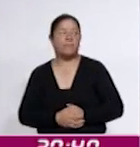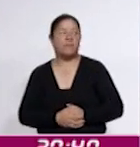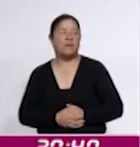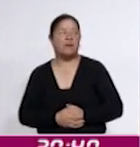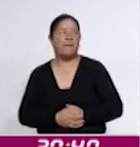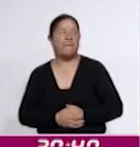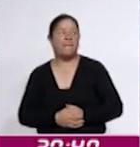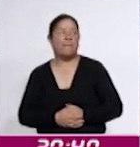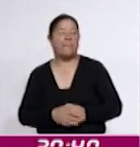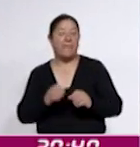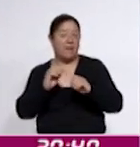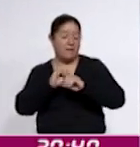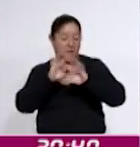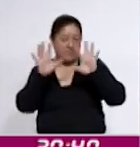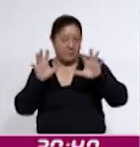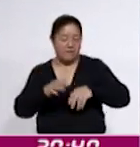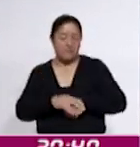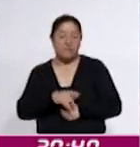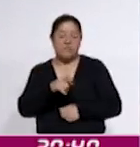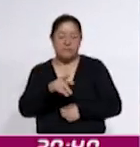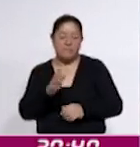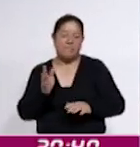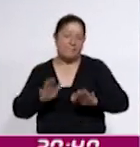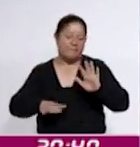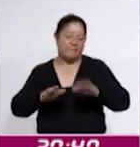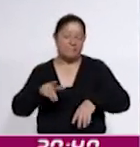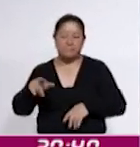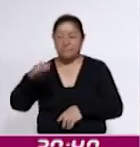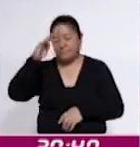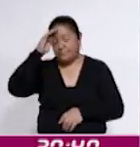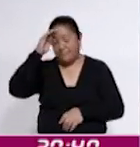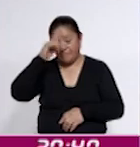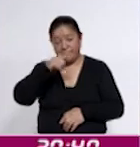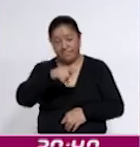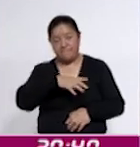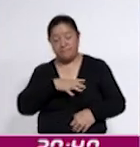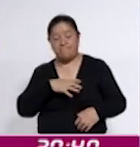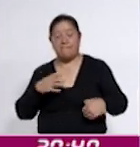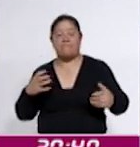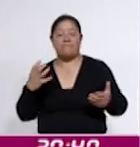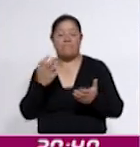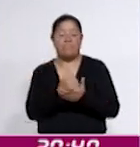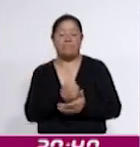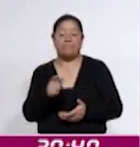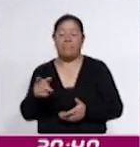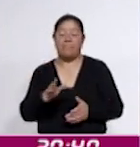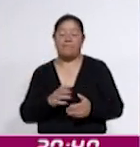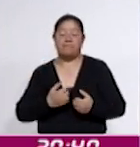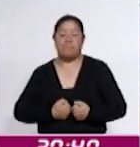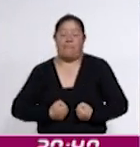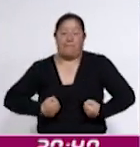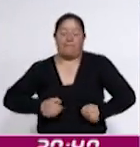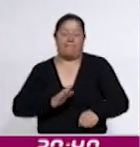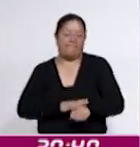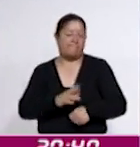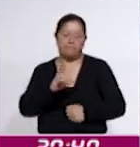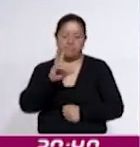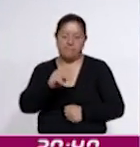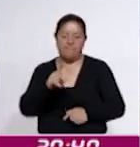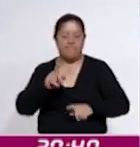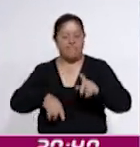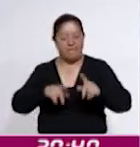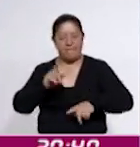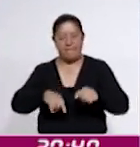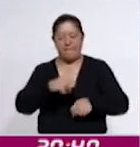aclararlos. Obviamente no es muchas veces, tienen la creencia que esta disciplina gana aquella persona que tiene mayor volumen, y no. Va a depender de acuerdo a